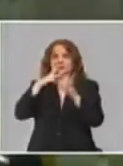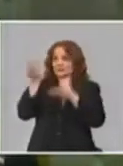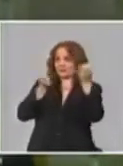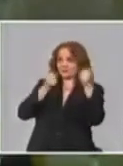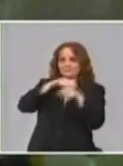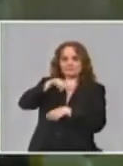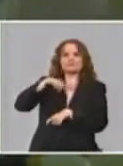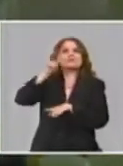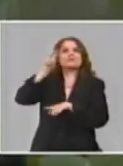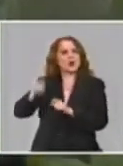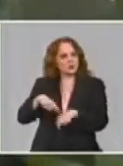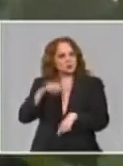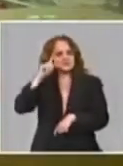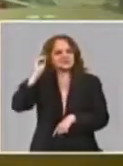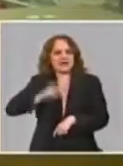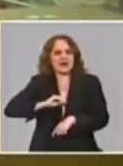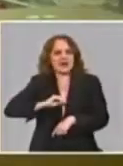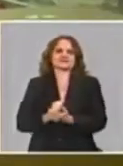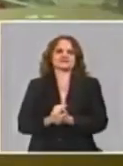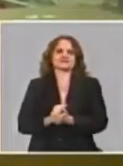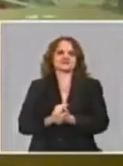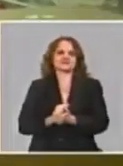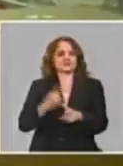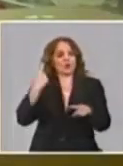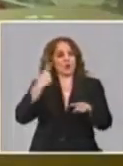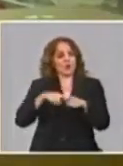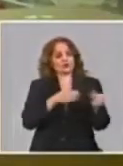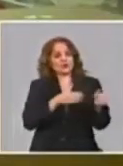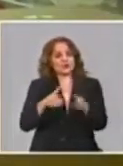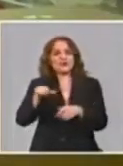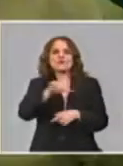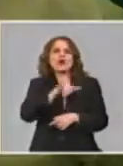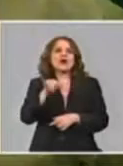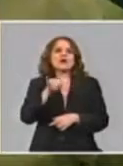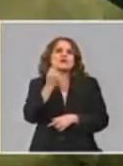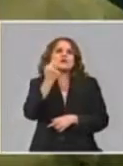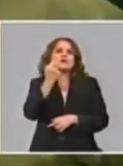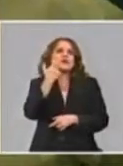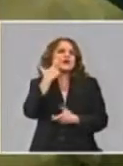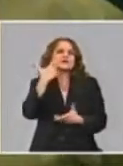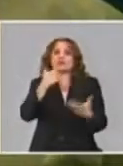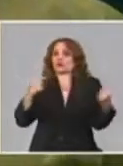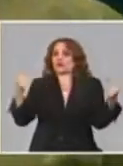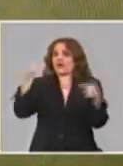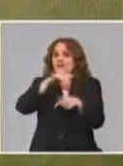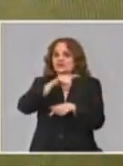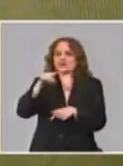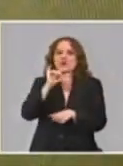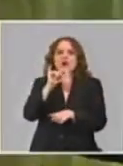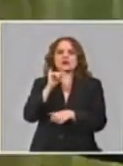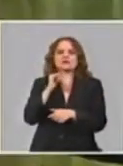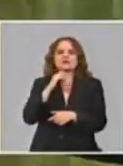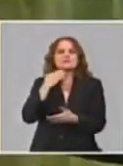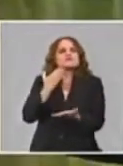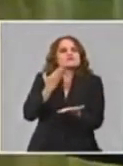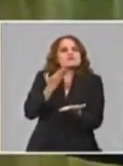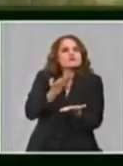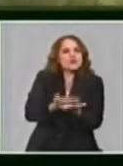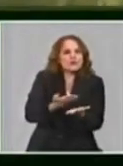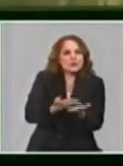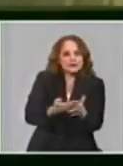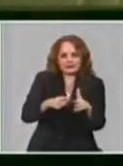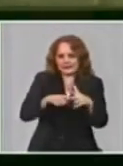Y además, un hecho relevante que es que hemos recibido varias propuestas de innovaciones, de